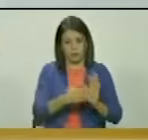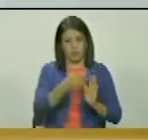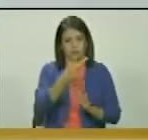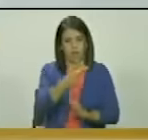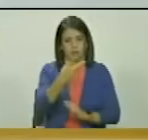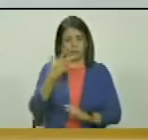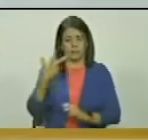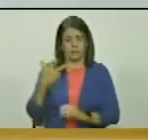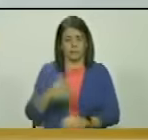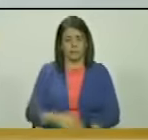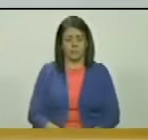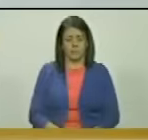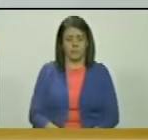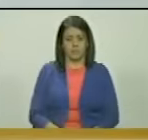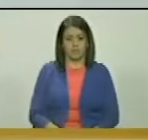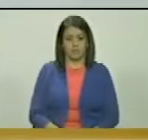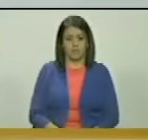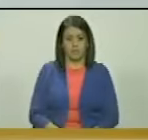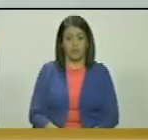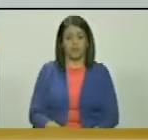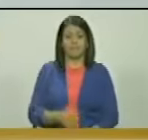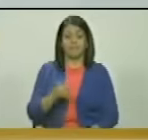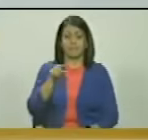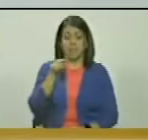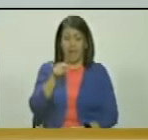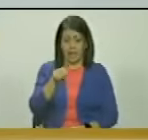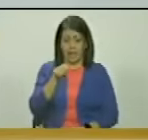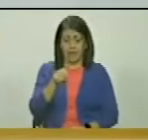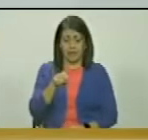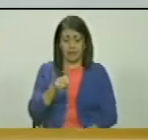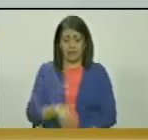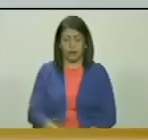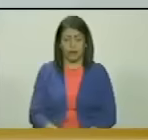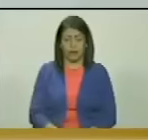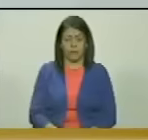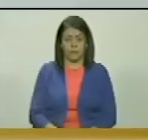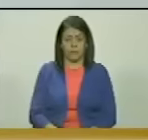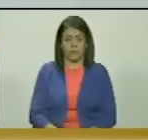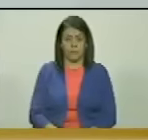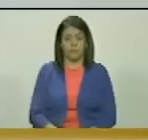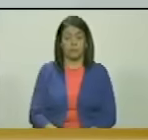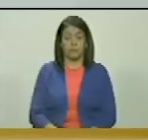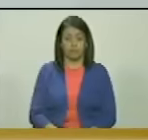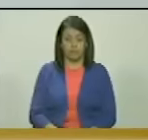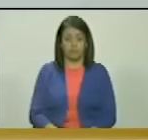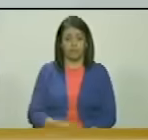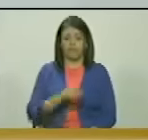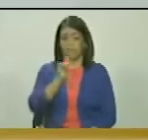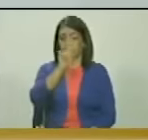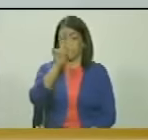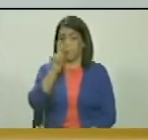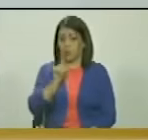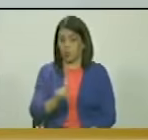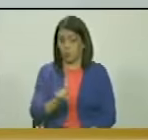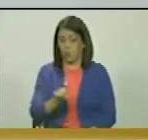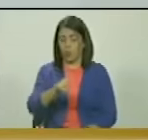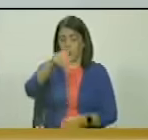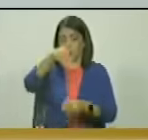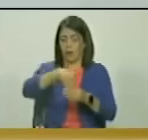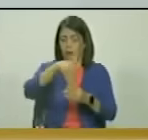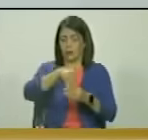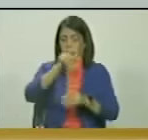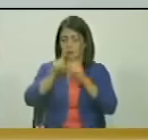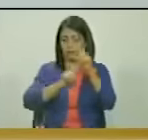2023 en consecuencia una de las preguntas del referendo